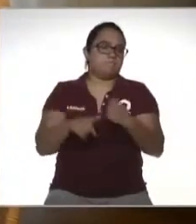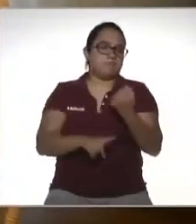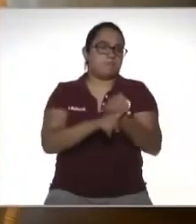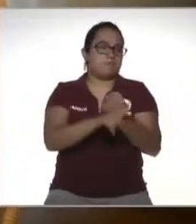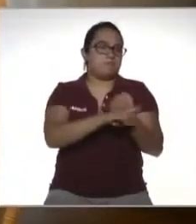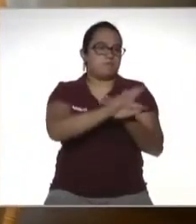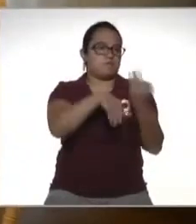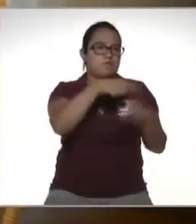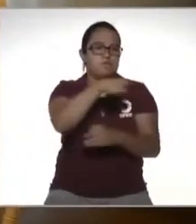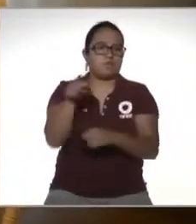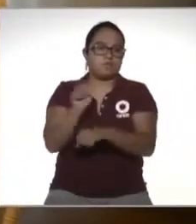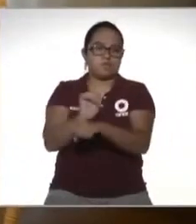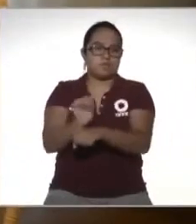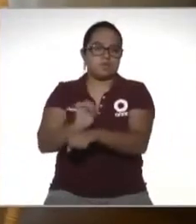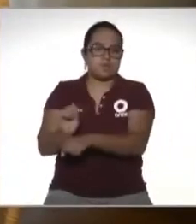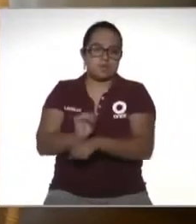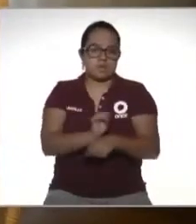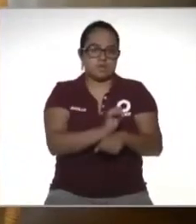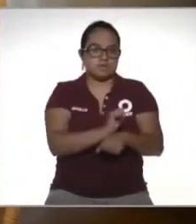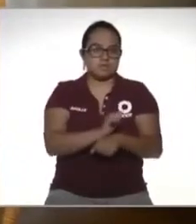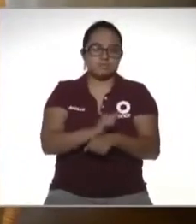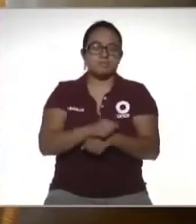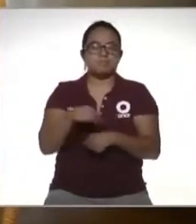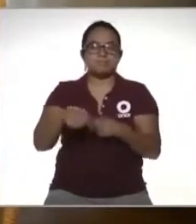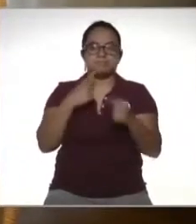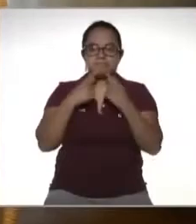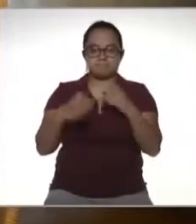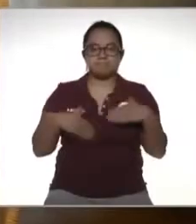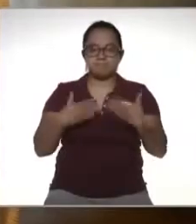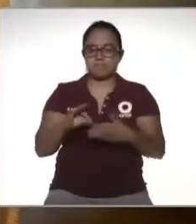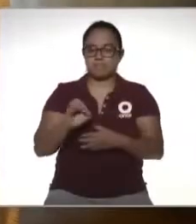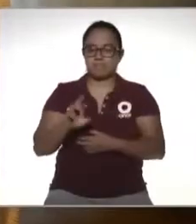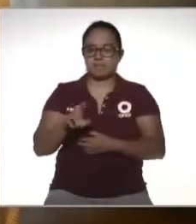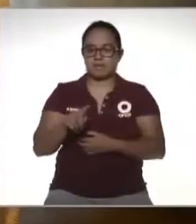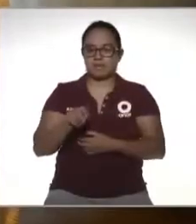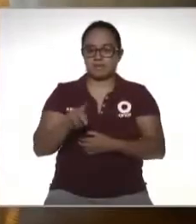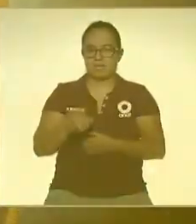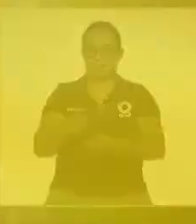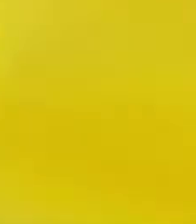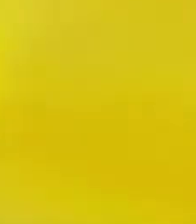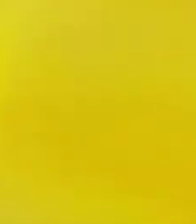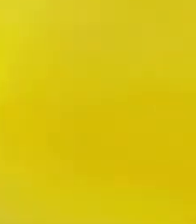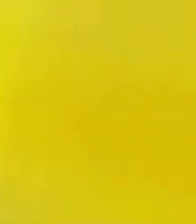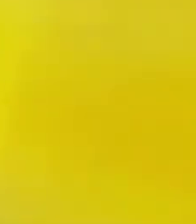todos los actores para diálogos en confianza Fernanda Tapia